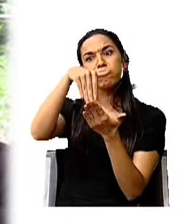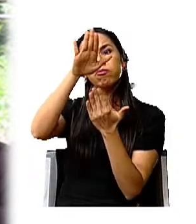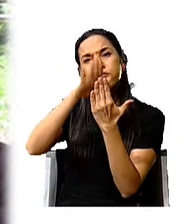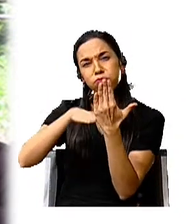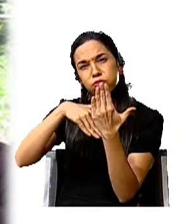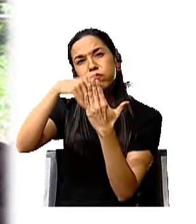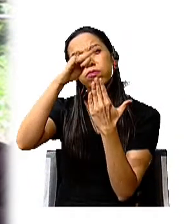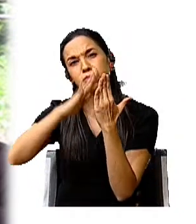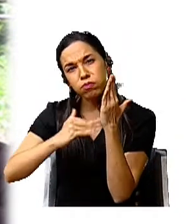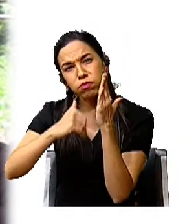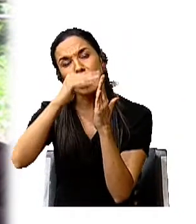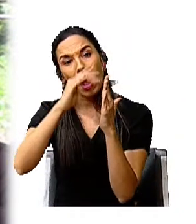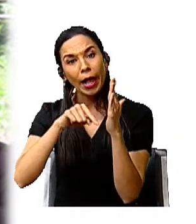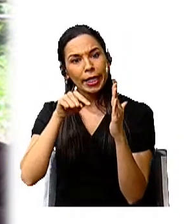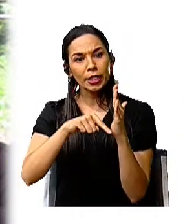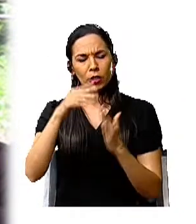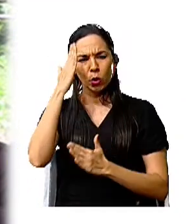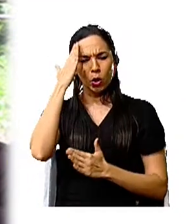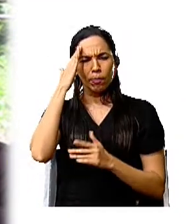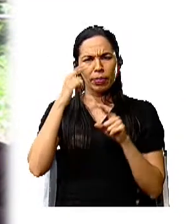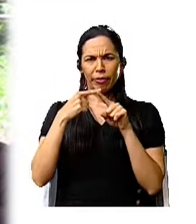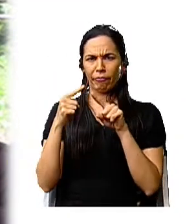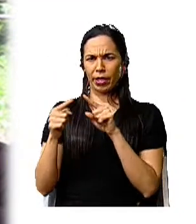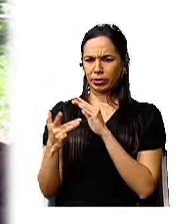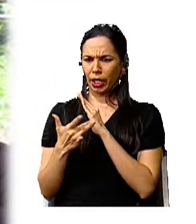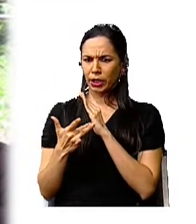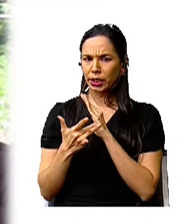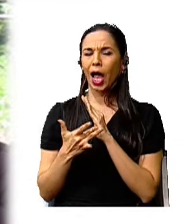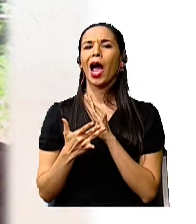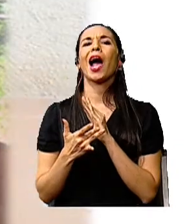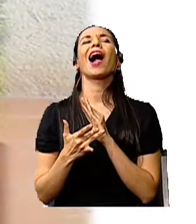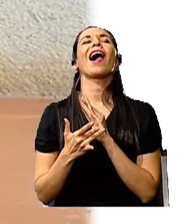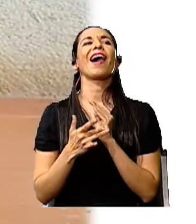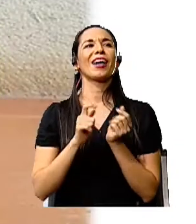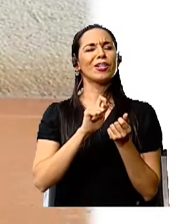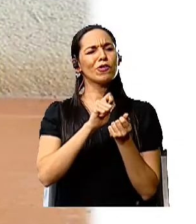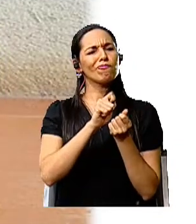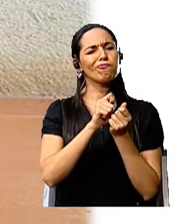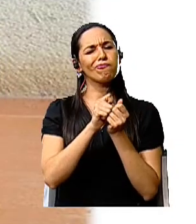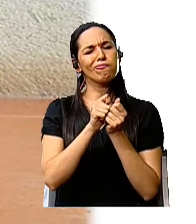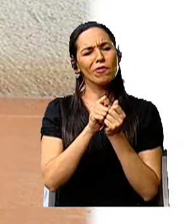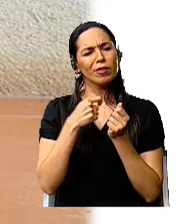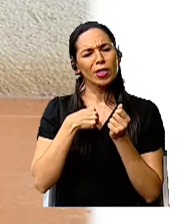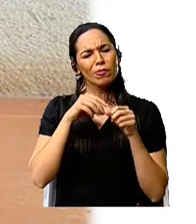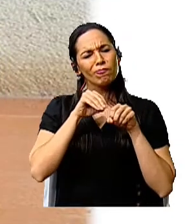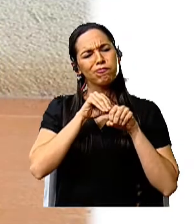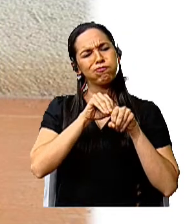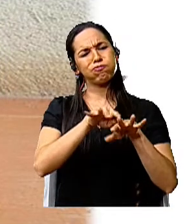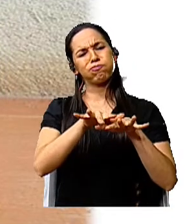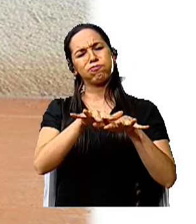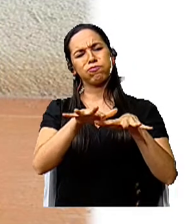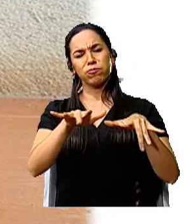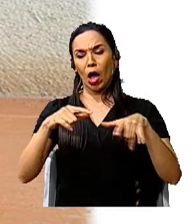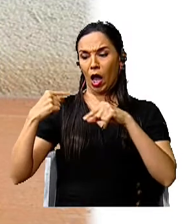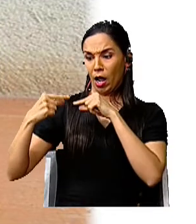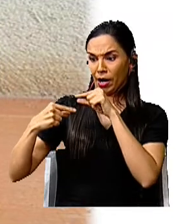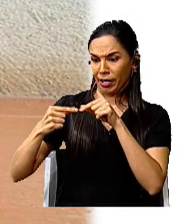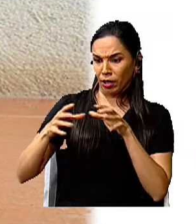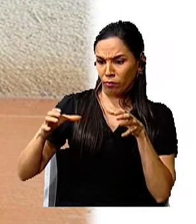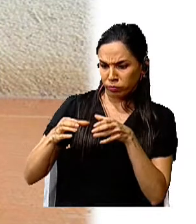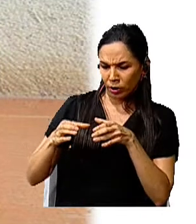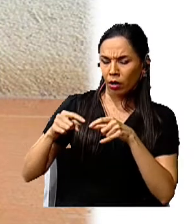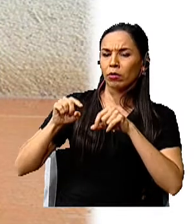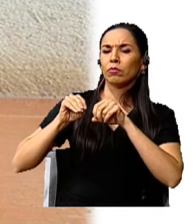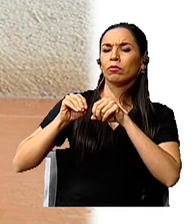conocimientos y estas técnicas también se transmiten de generación en generación.